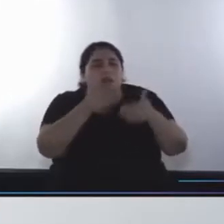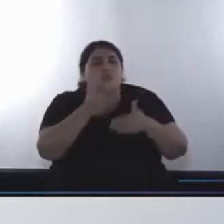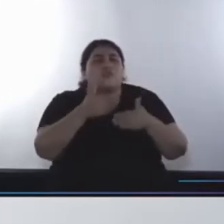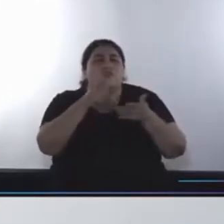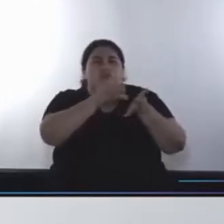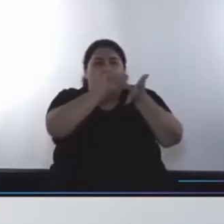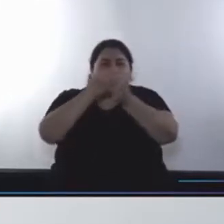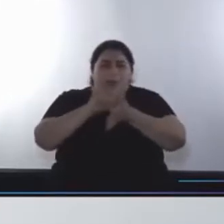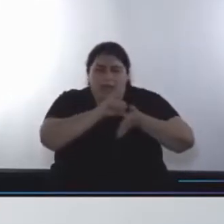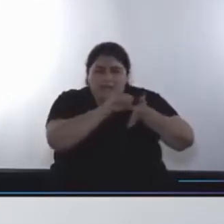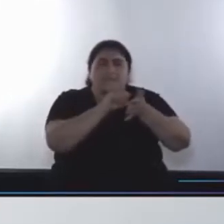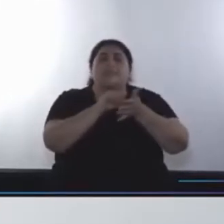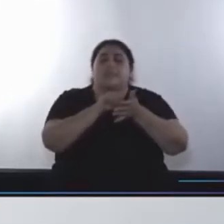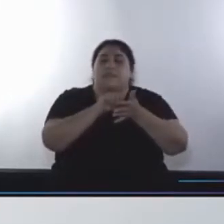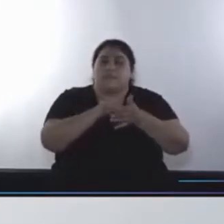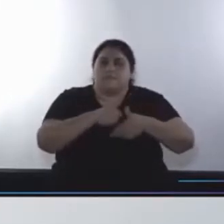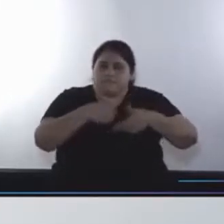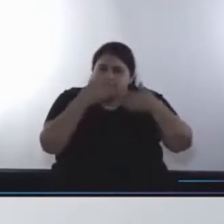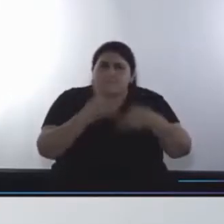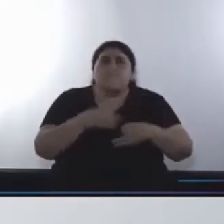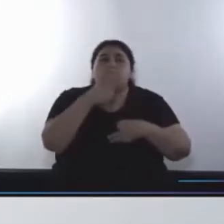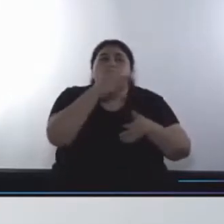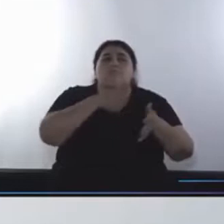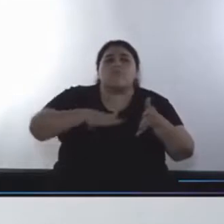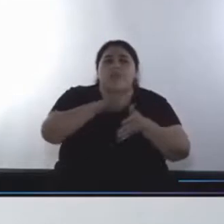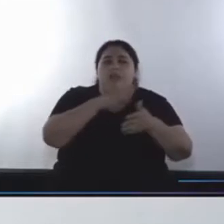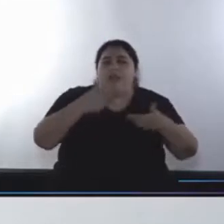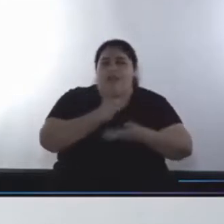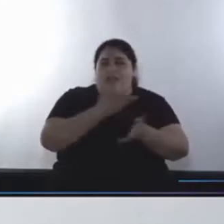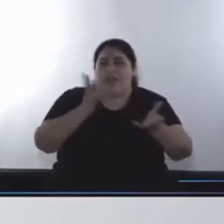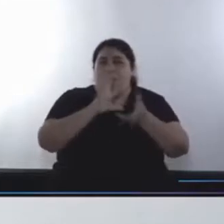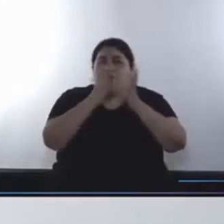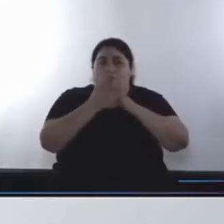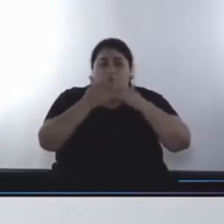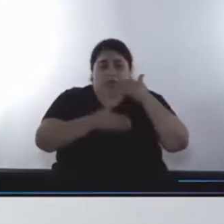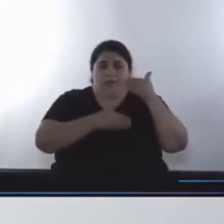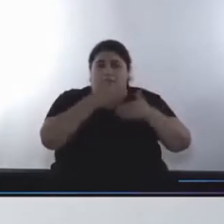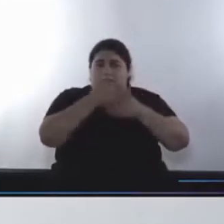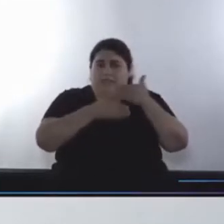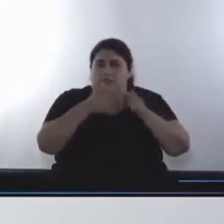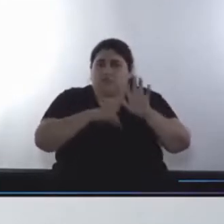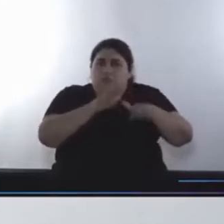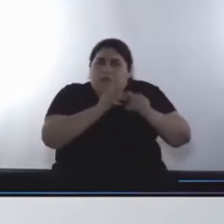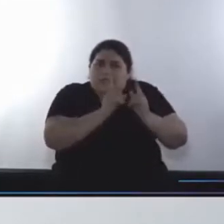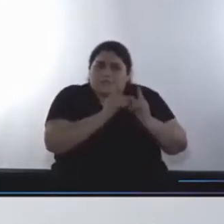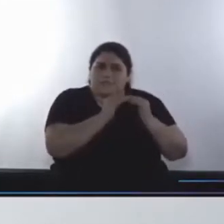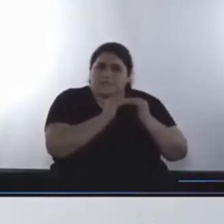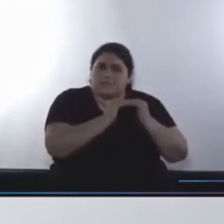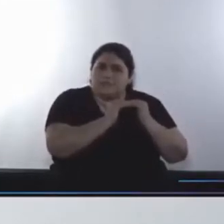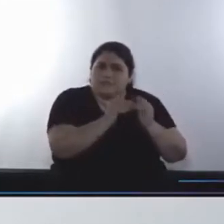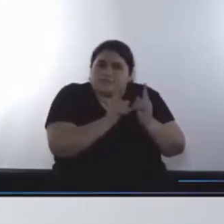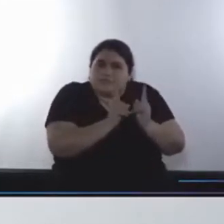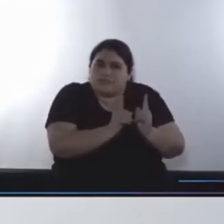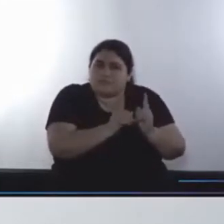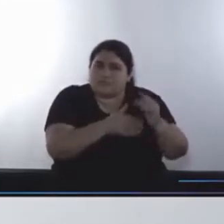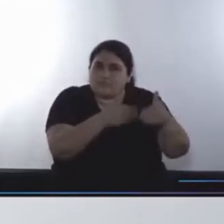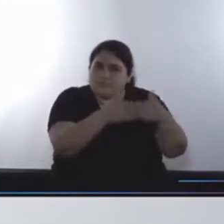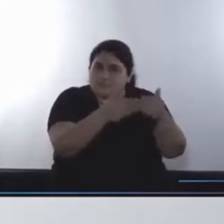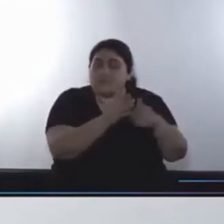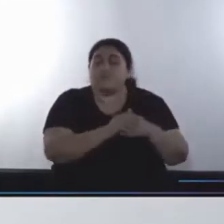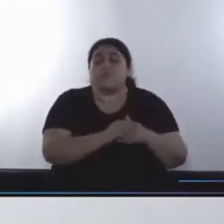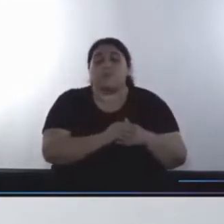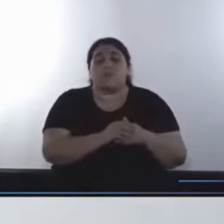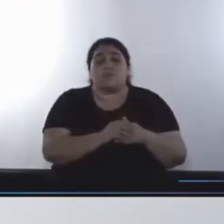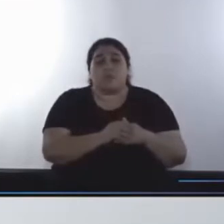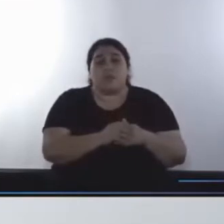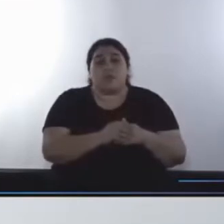países, e instala a nivel global un modelo de desarrollo más sostenible. Y entre los